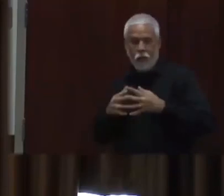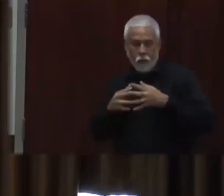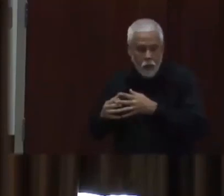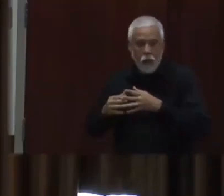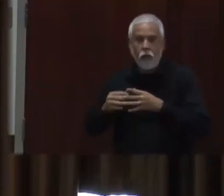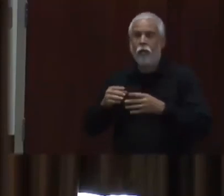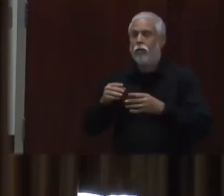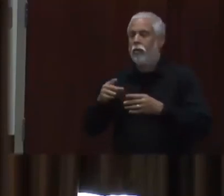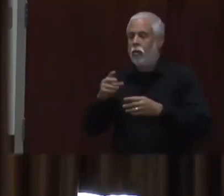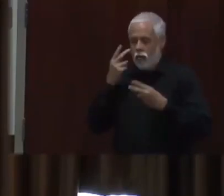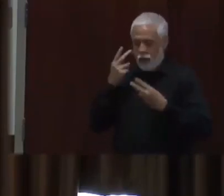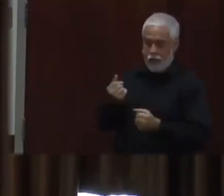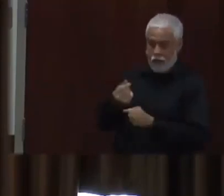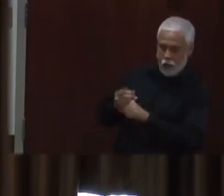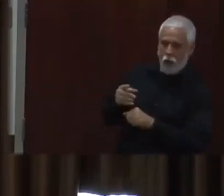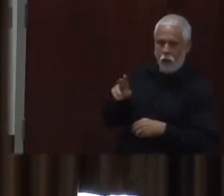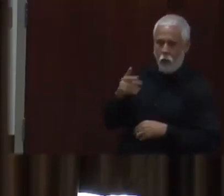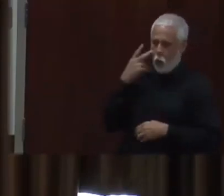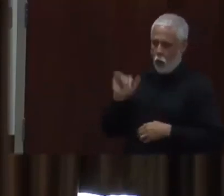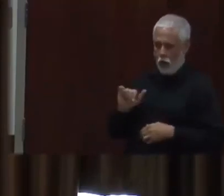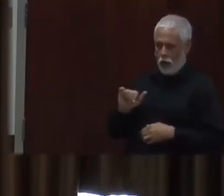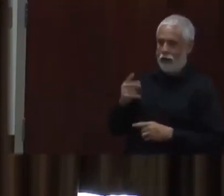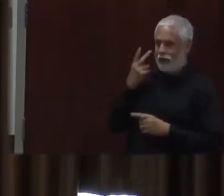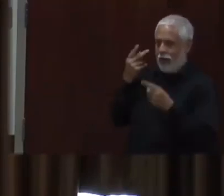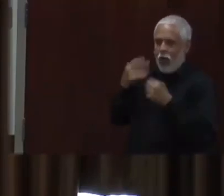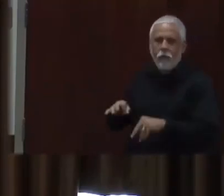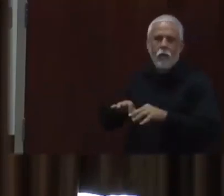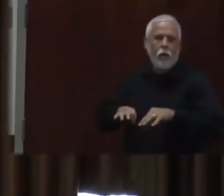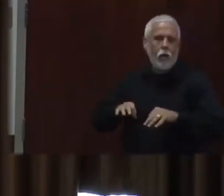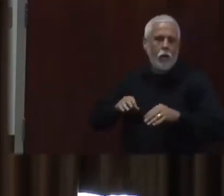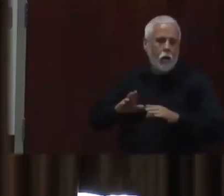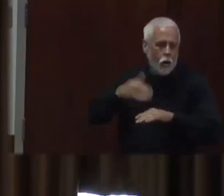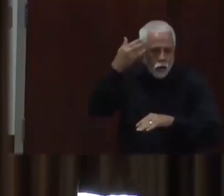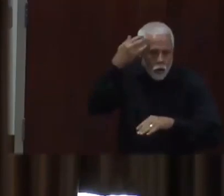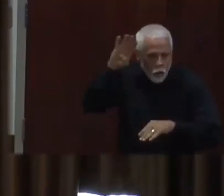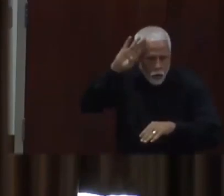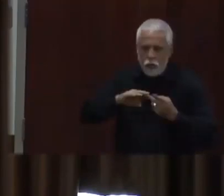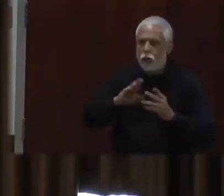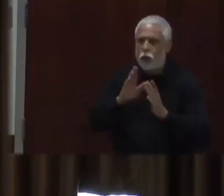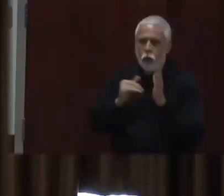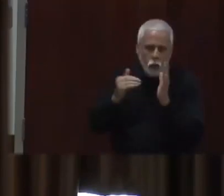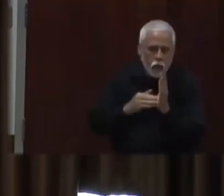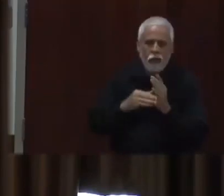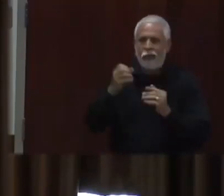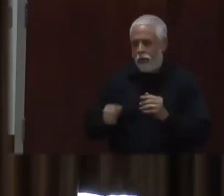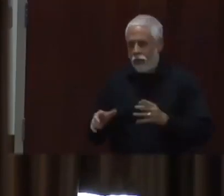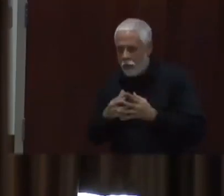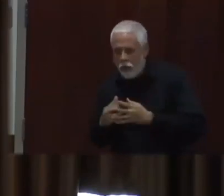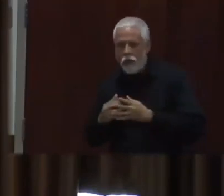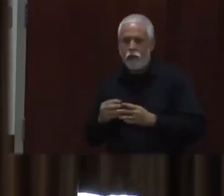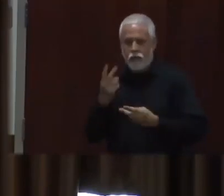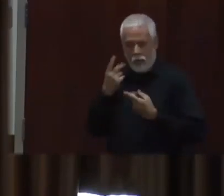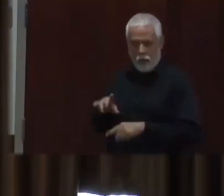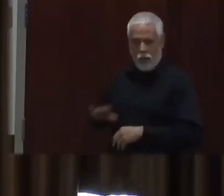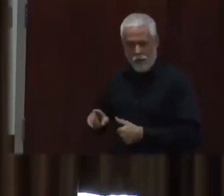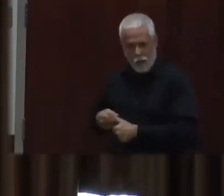interesantemente no sabemos cómo explicarlo, pero al parecer se ve como que no sea tan vigorosa la temporada